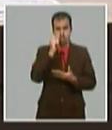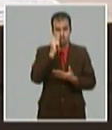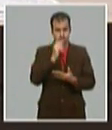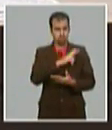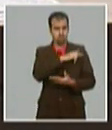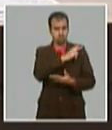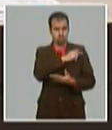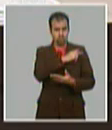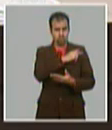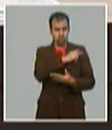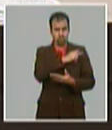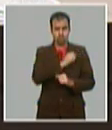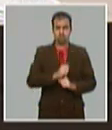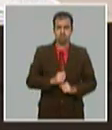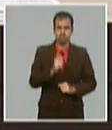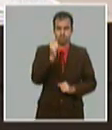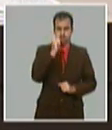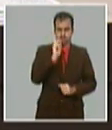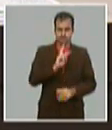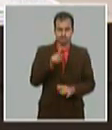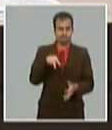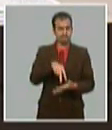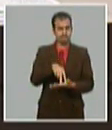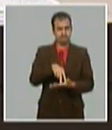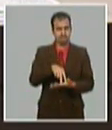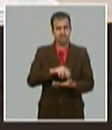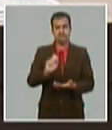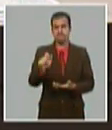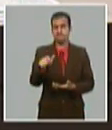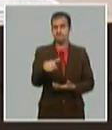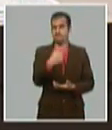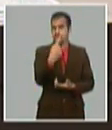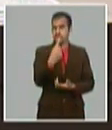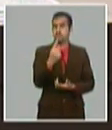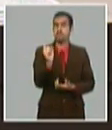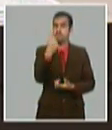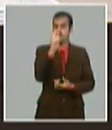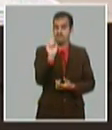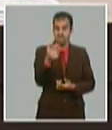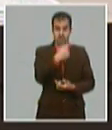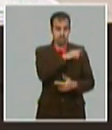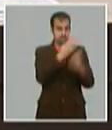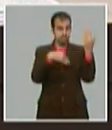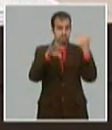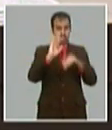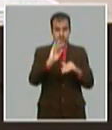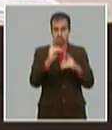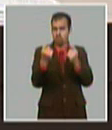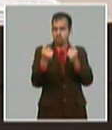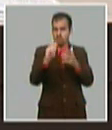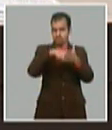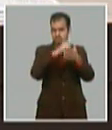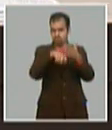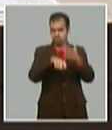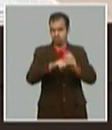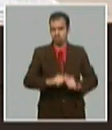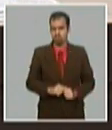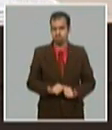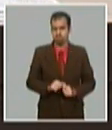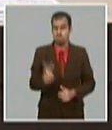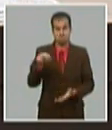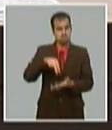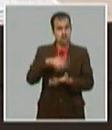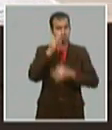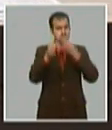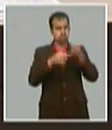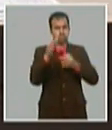Alejandro Gil Fernández, viceprimer ministro y ministro de Economía y Planificación, para que se refiera a la